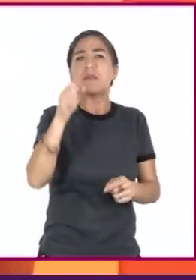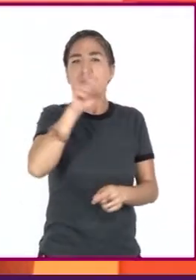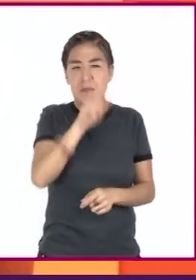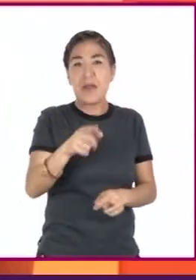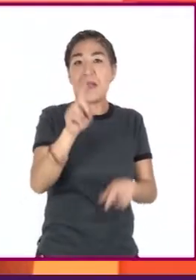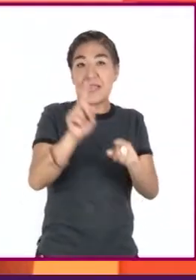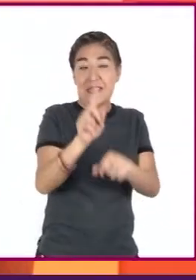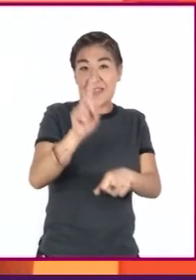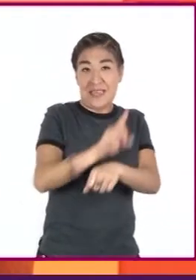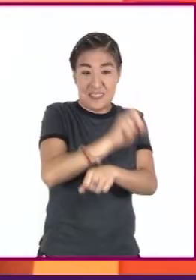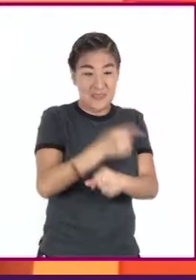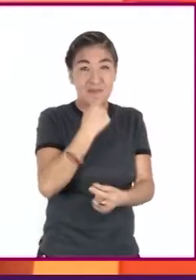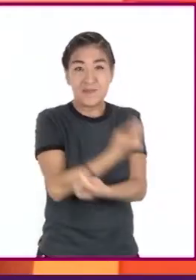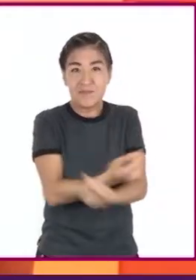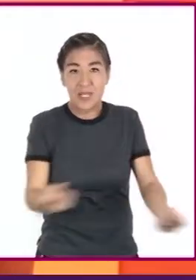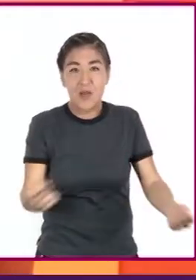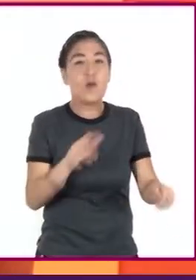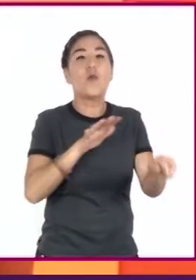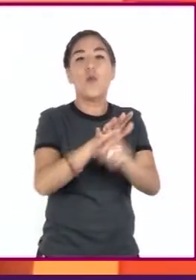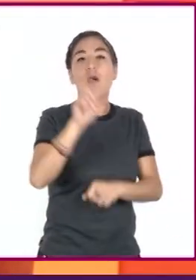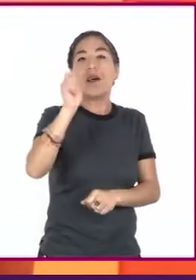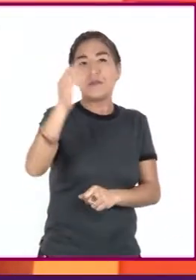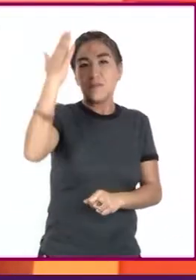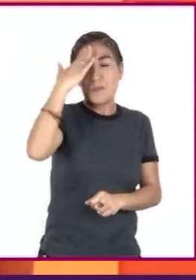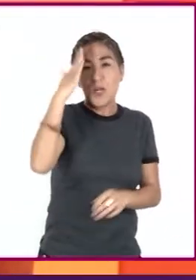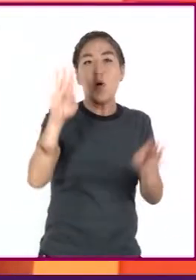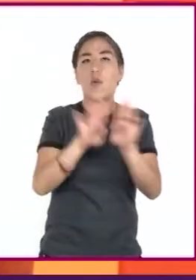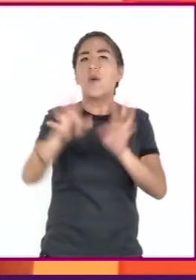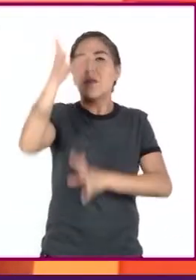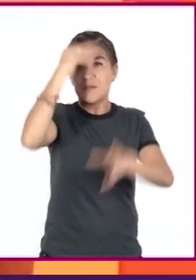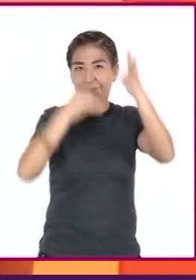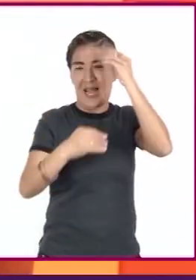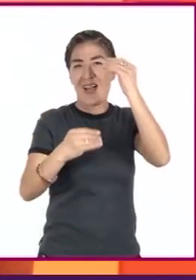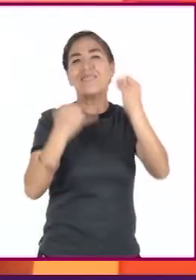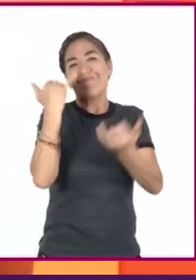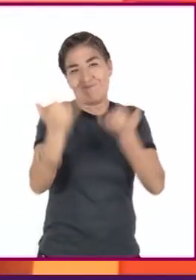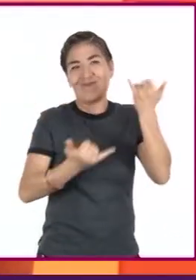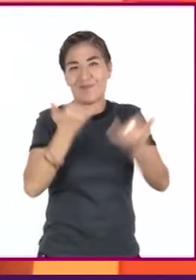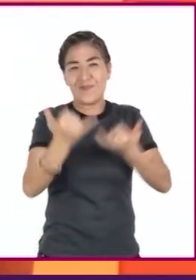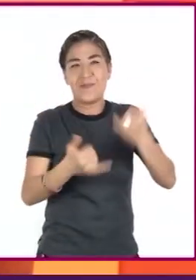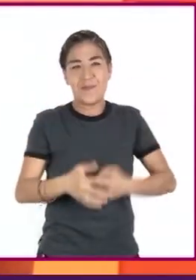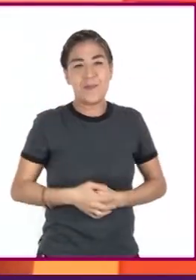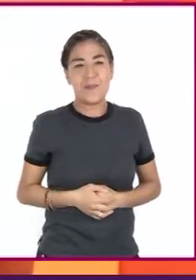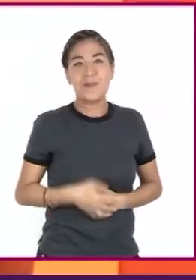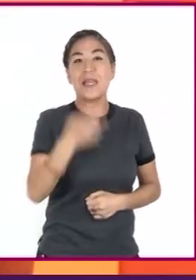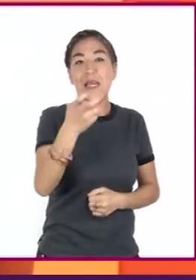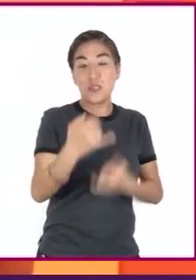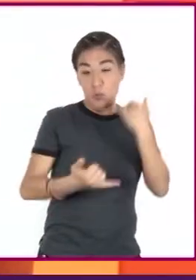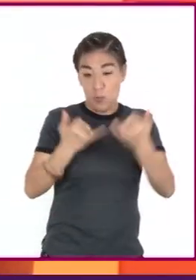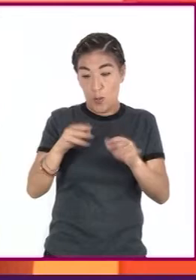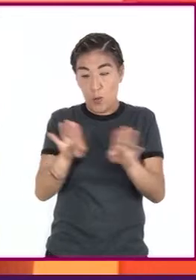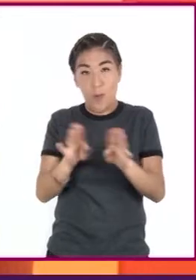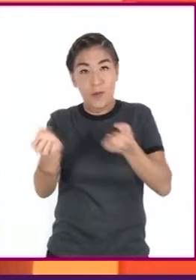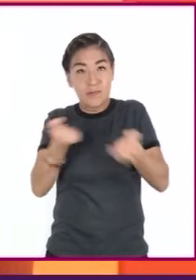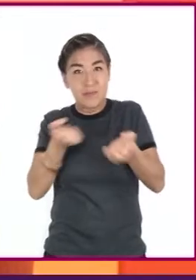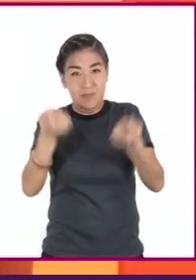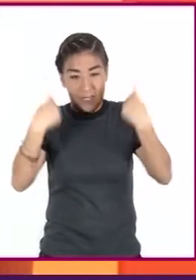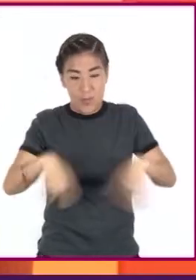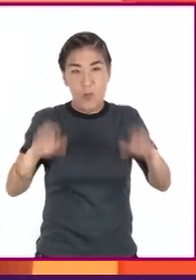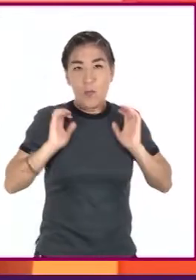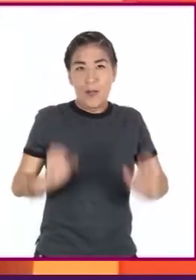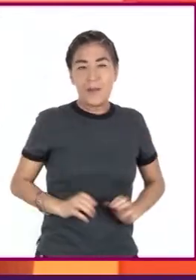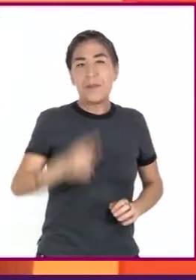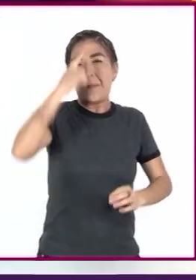pequeños, siendo la principal manera de cómo aprendemos, es el juego. Realizar cualquier juego físico nos ayudará a